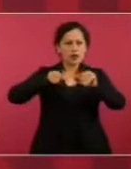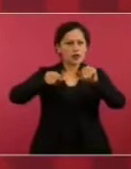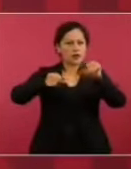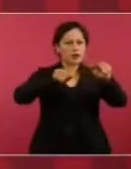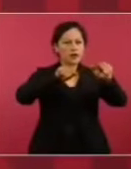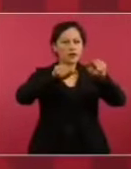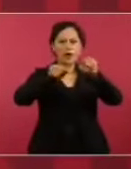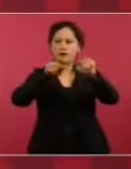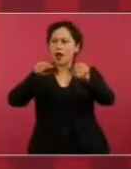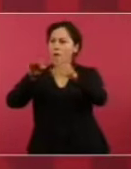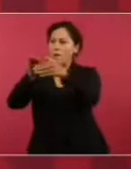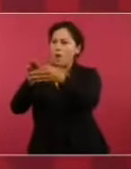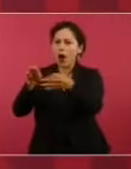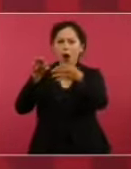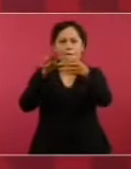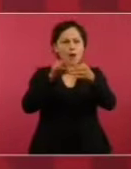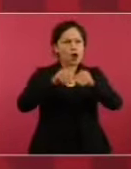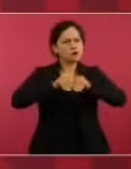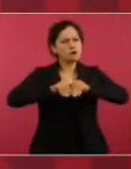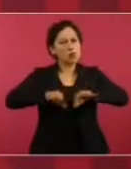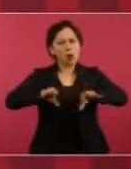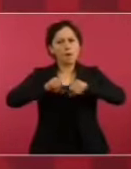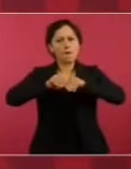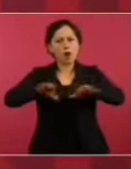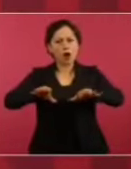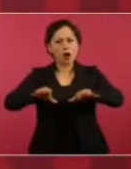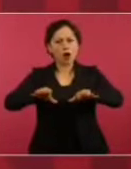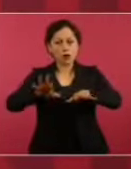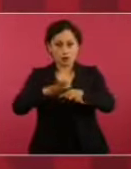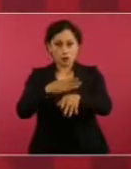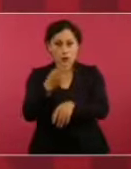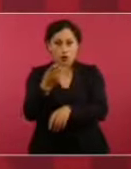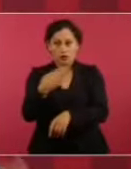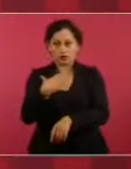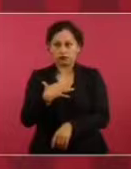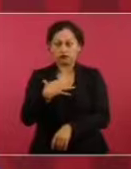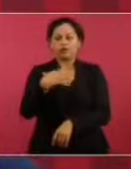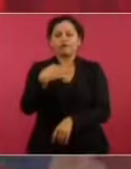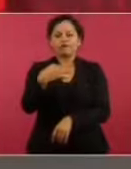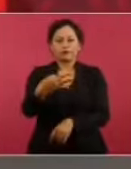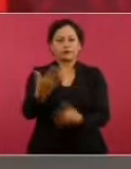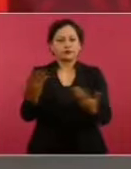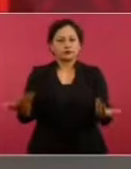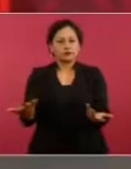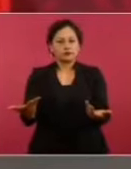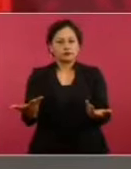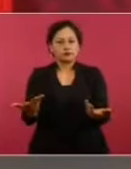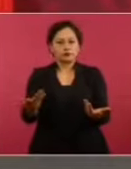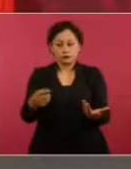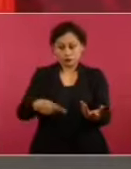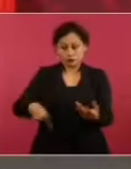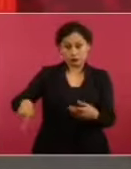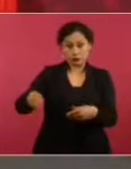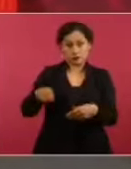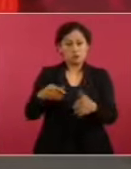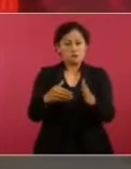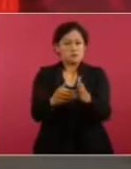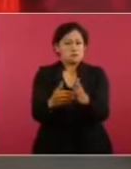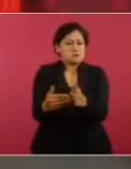Millones de mexicanos que ayudaron desde abajo.